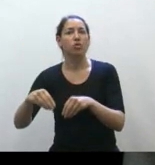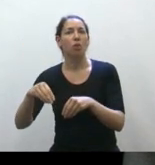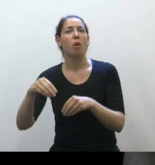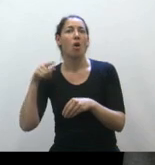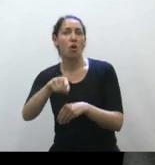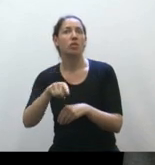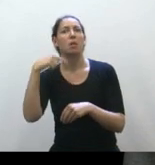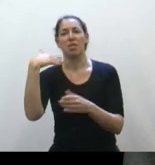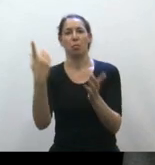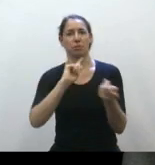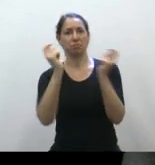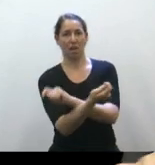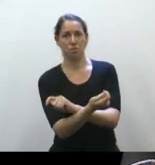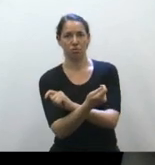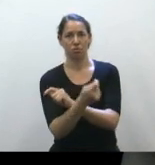tendría media sanción.